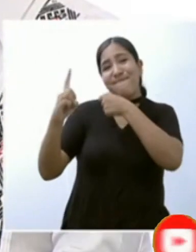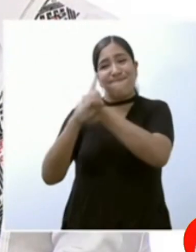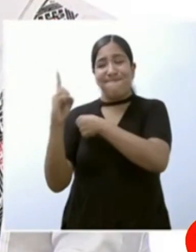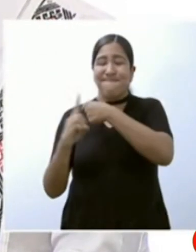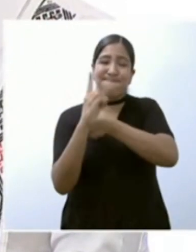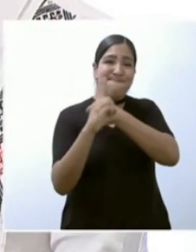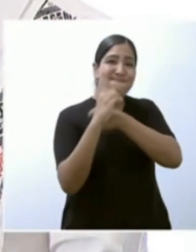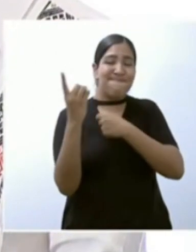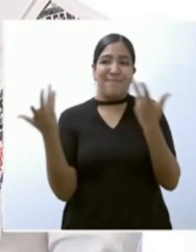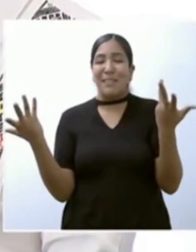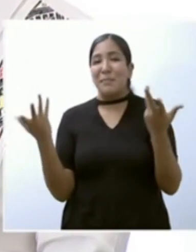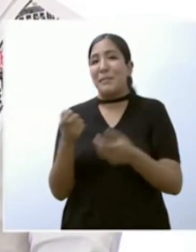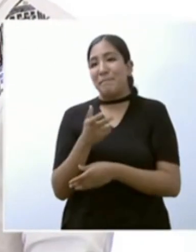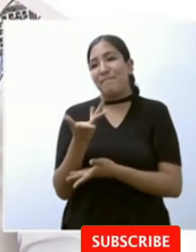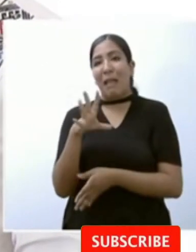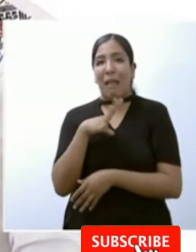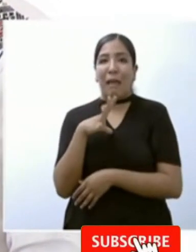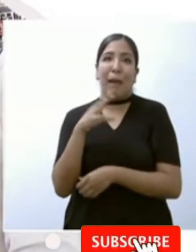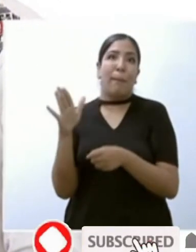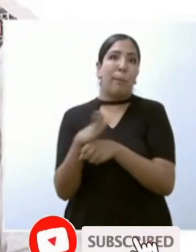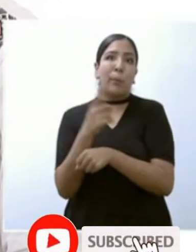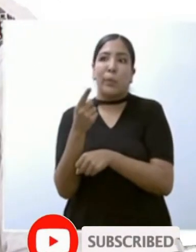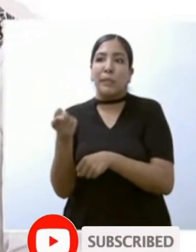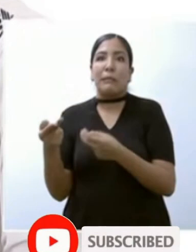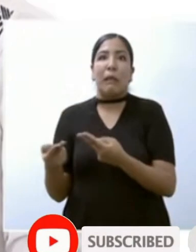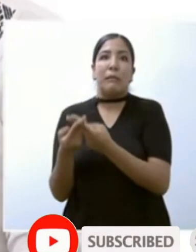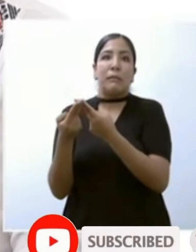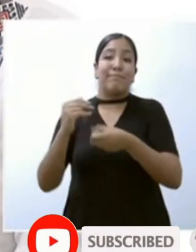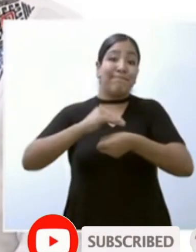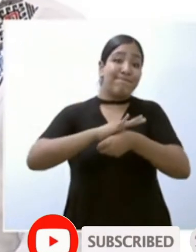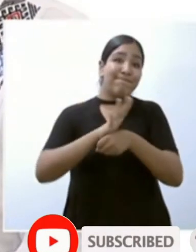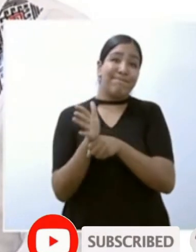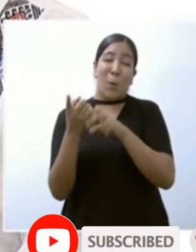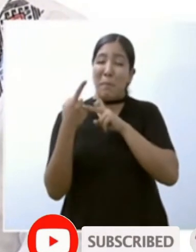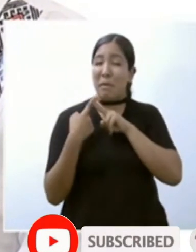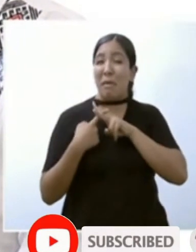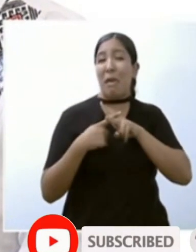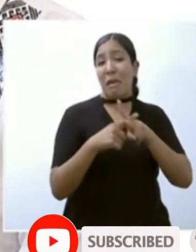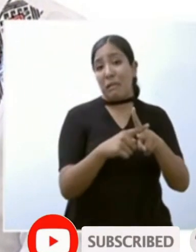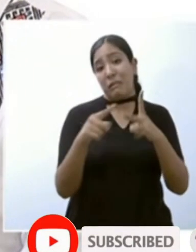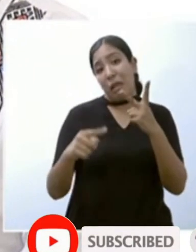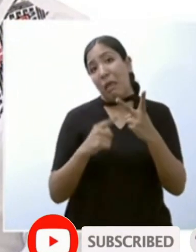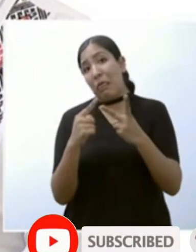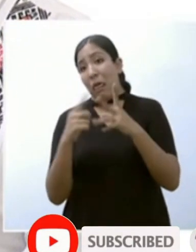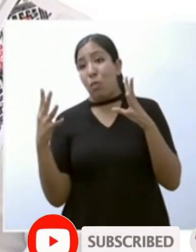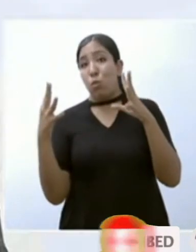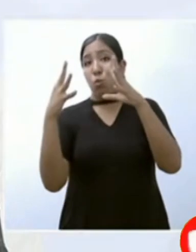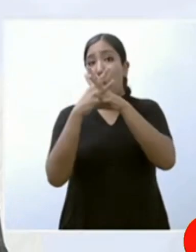precipitada por la pandemia y también por la guerra en Ucrania,